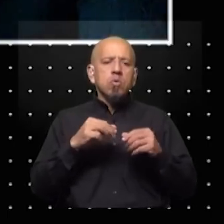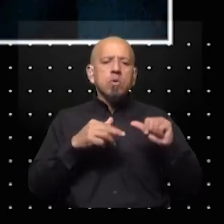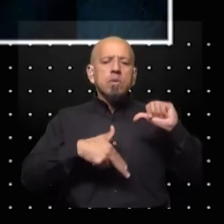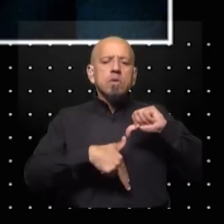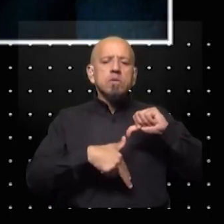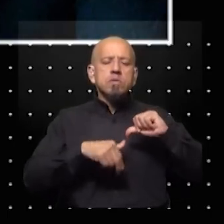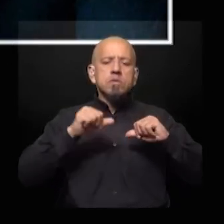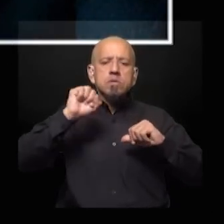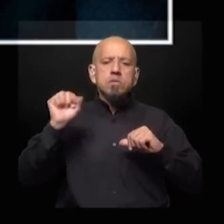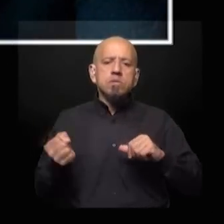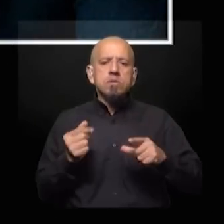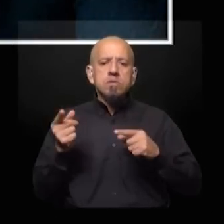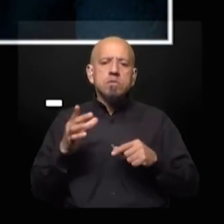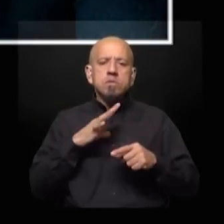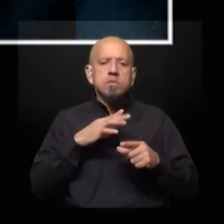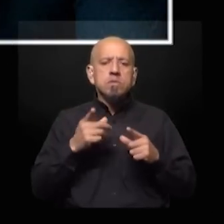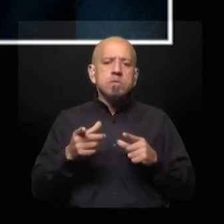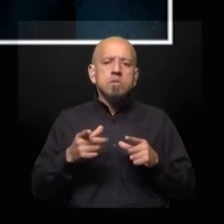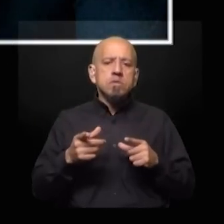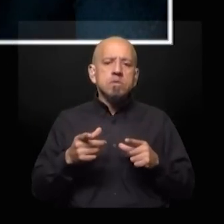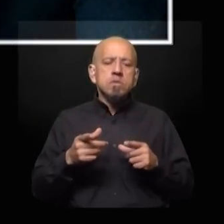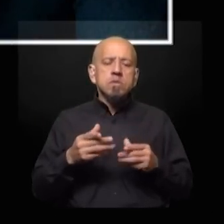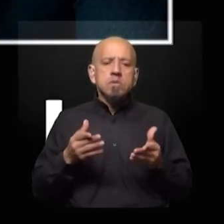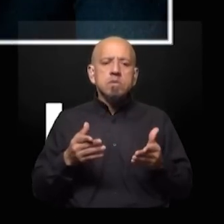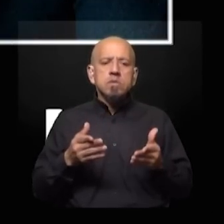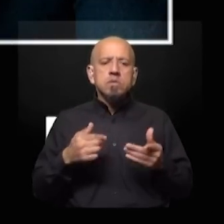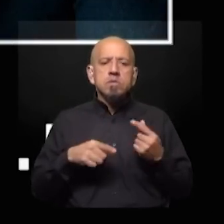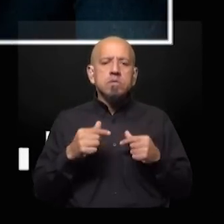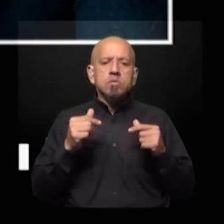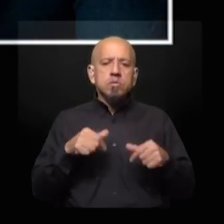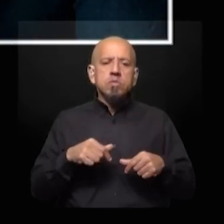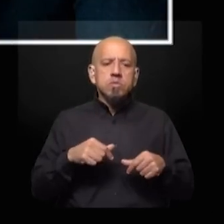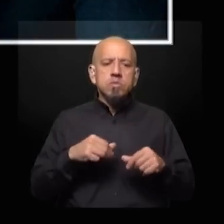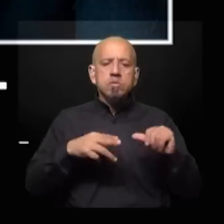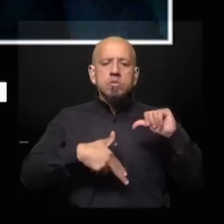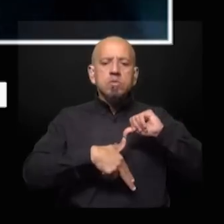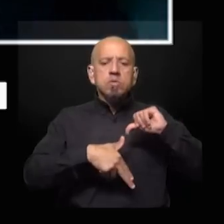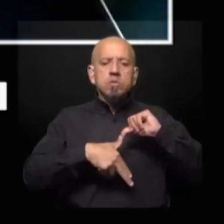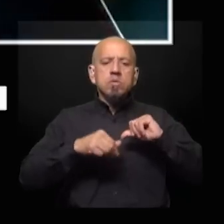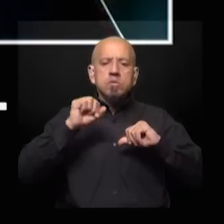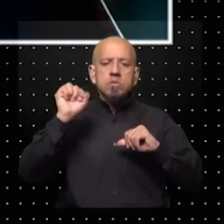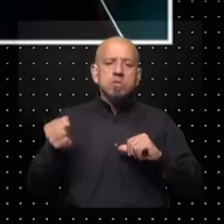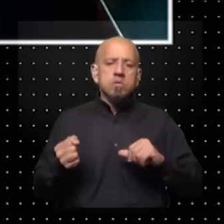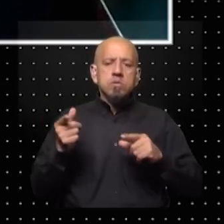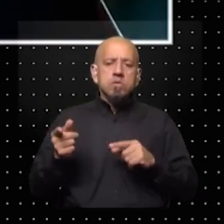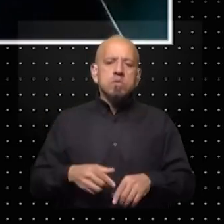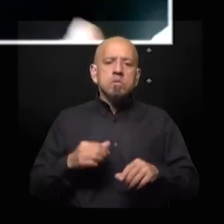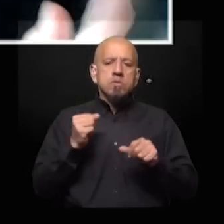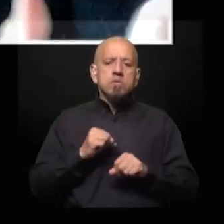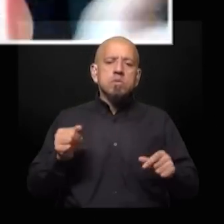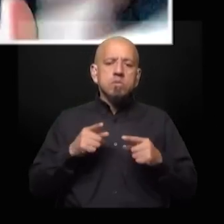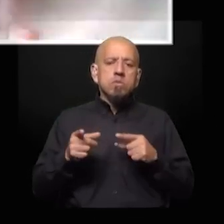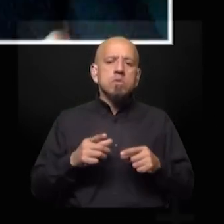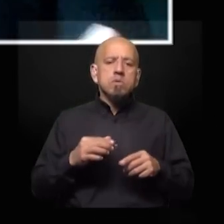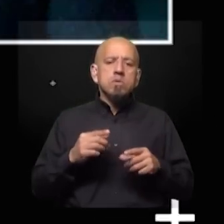la posibilidad de que haya un mayor acercamiento entre nuestra región Latinoamérica y el continente africano te parece que puede llegar a ser